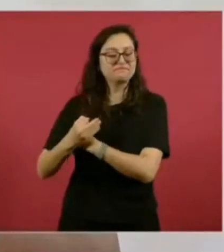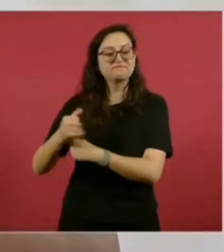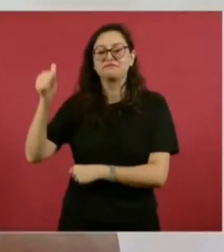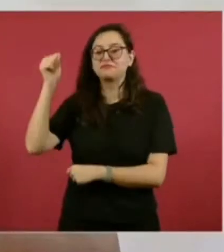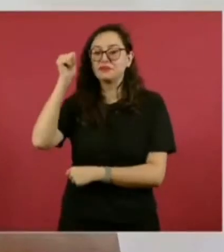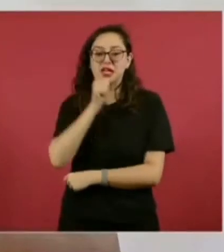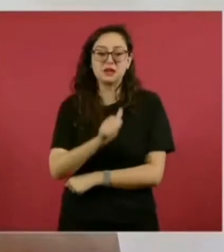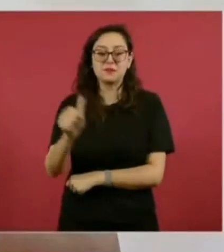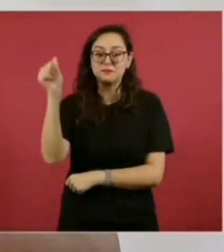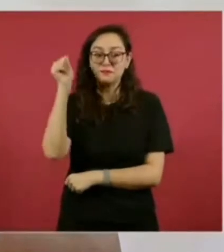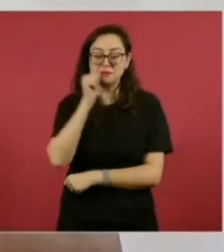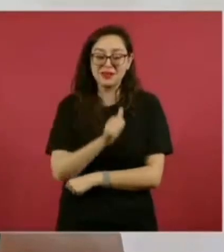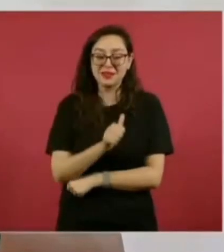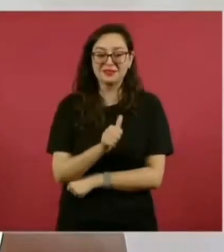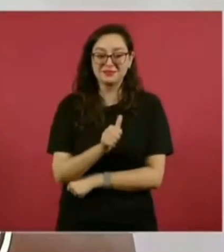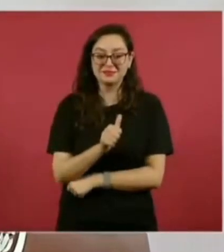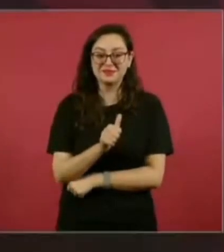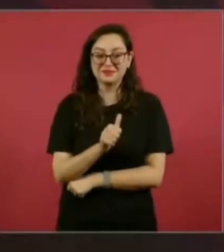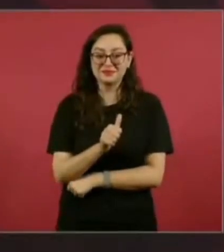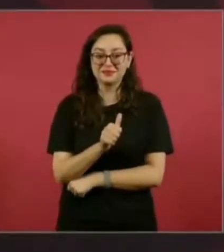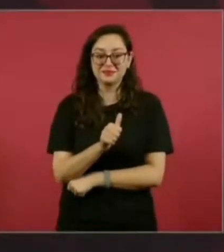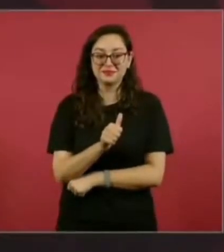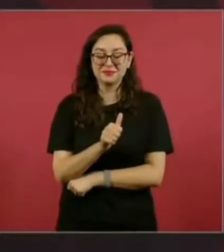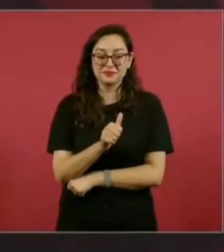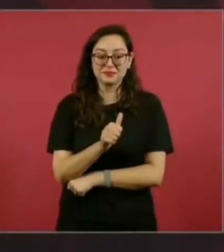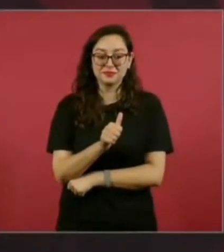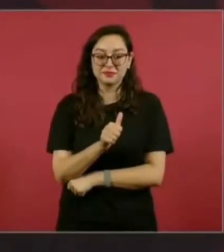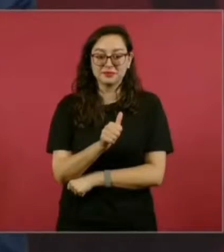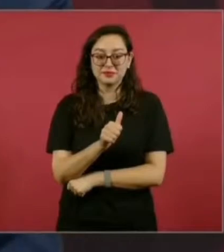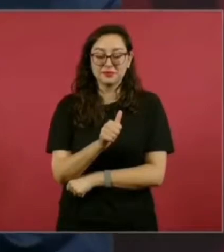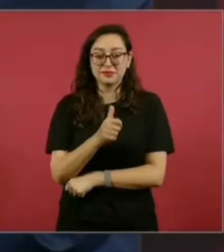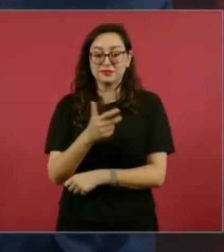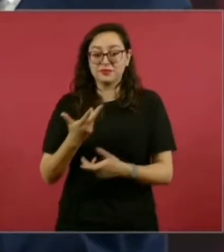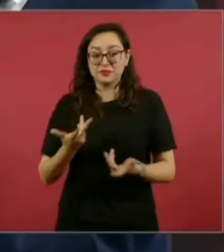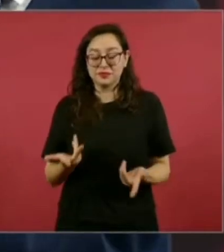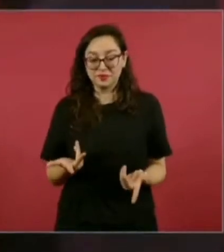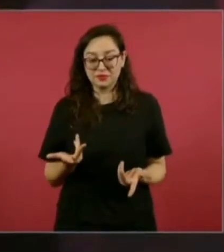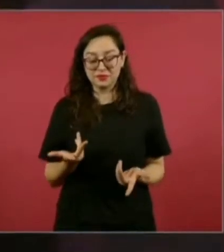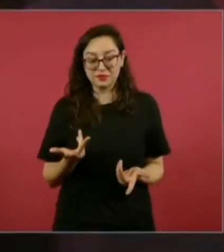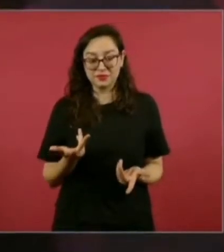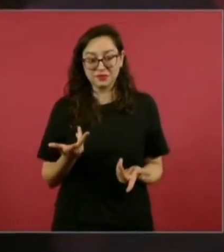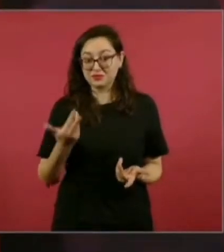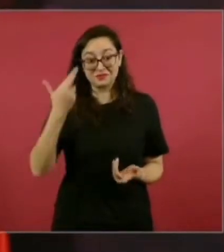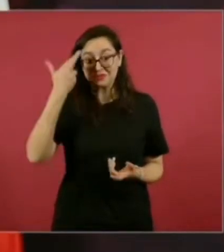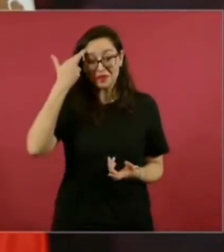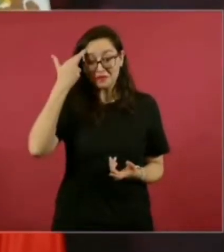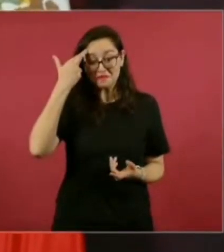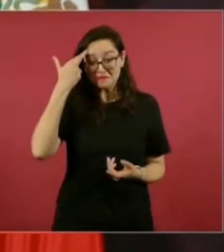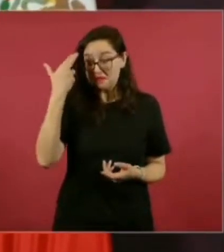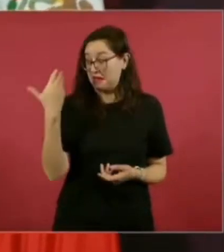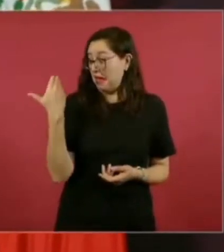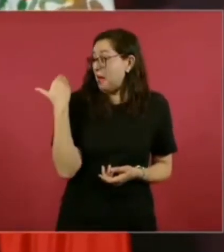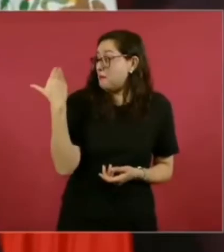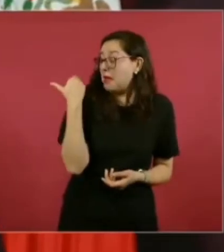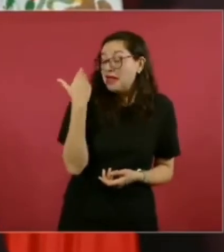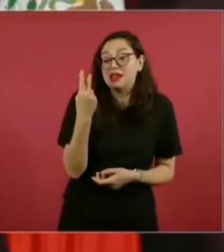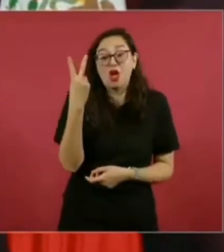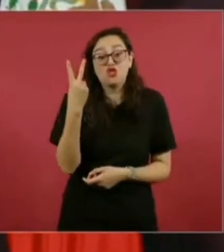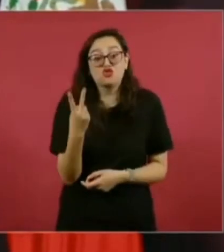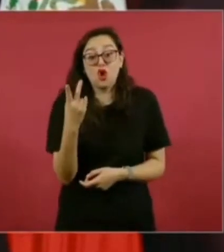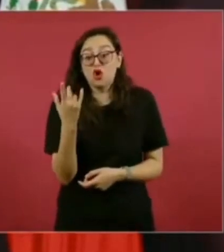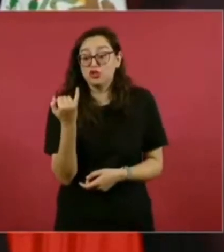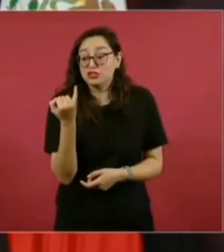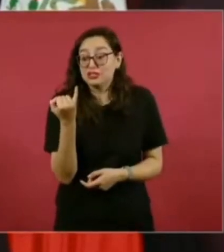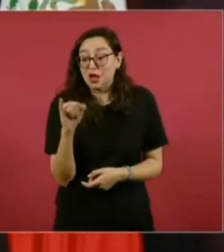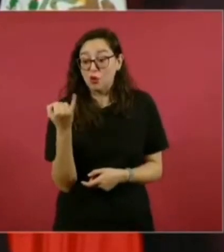Se olvida de que en la pasada elección fueron 36 millones